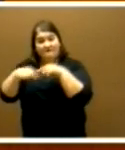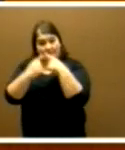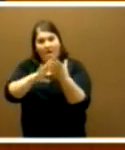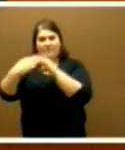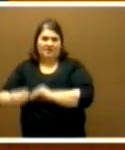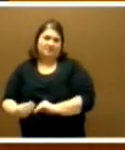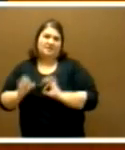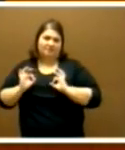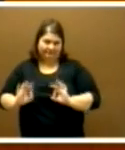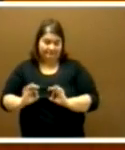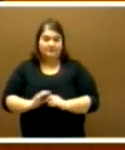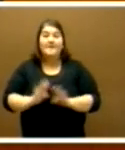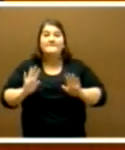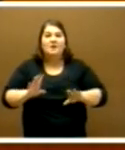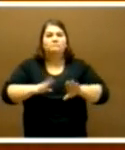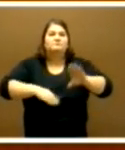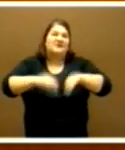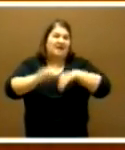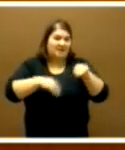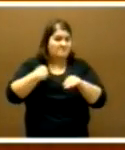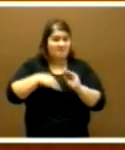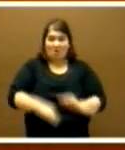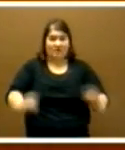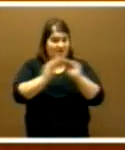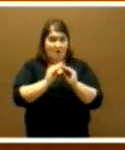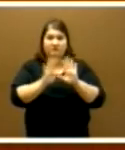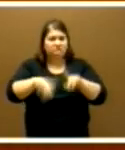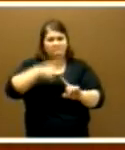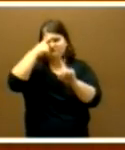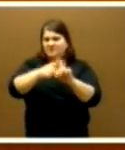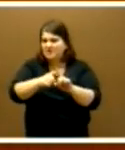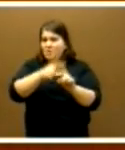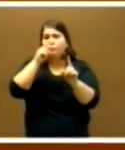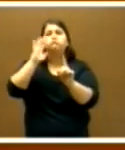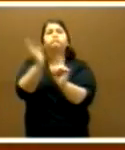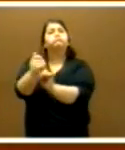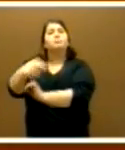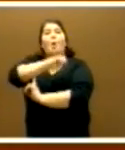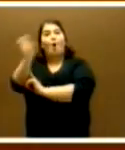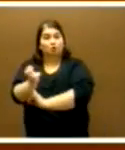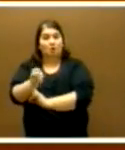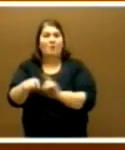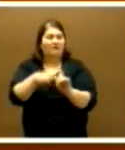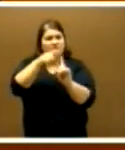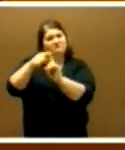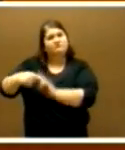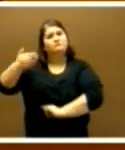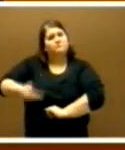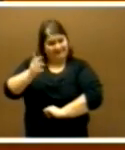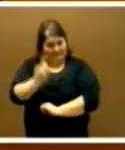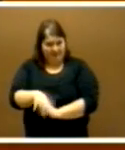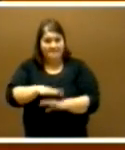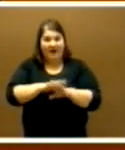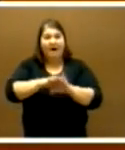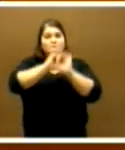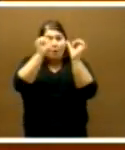familias. Pero la estrategia de conciliación conllevará la consecución de otros objetivos, no menos fundamentales para la construcción